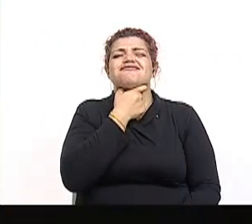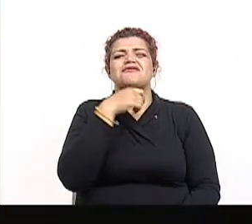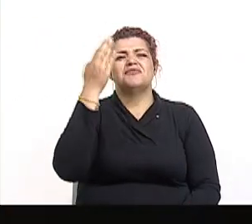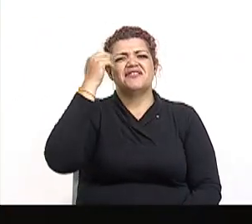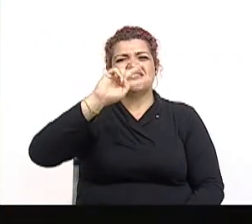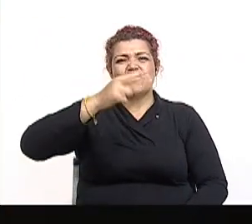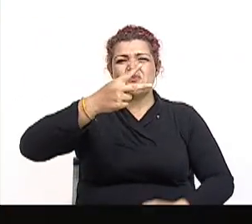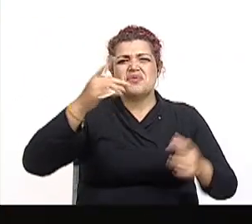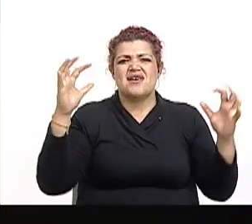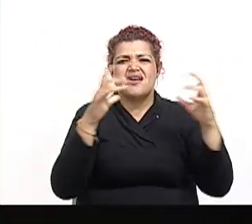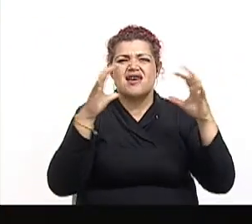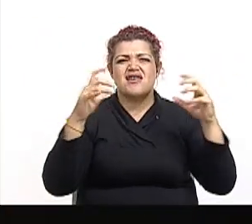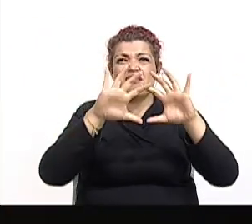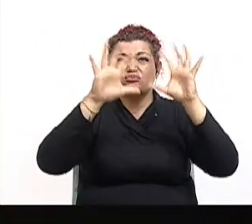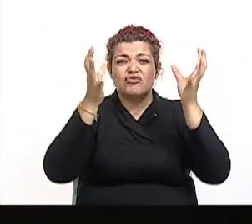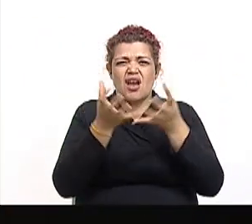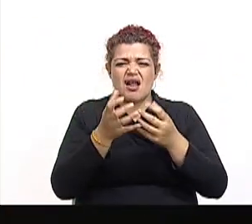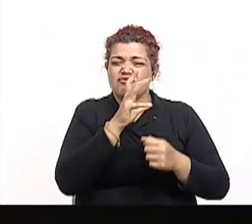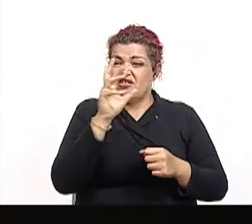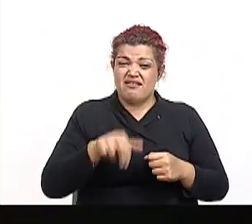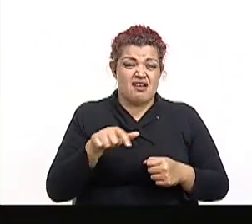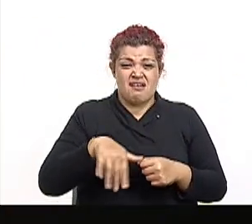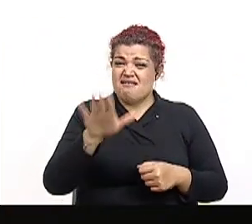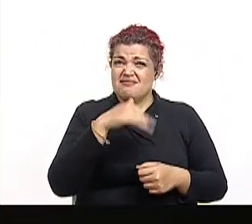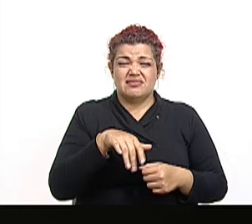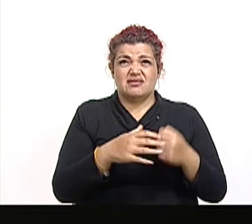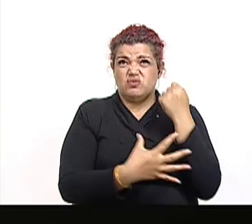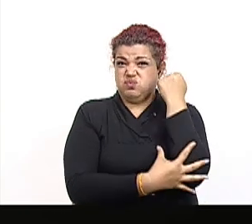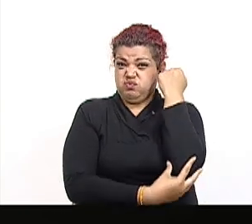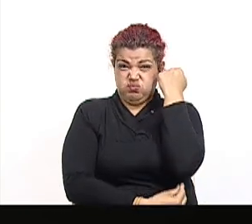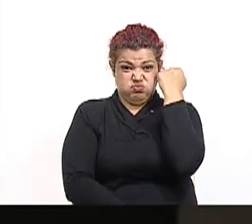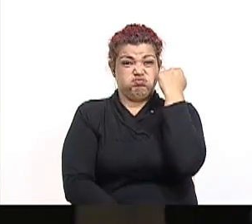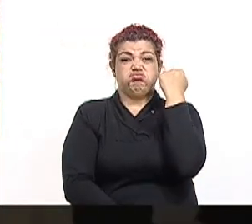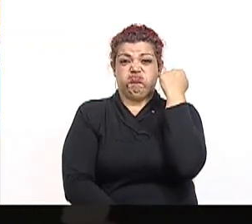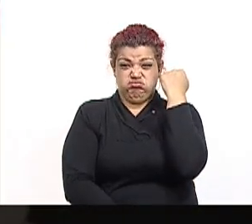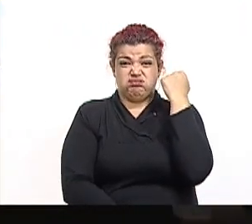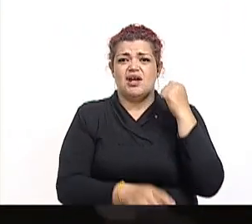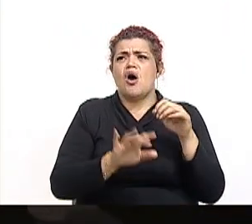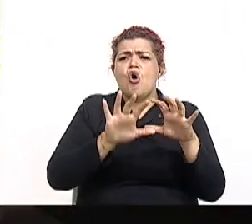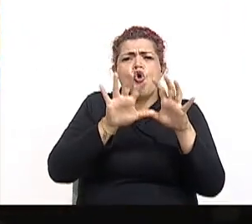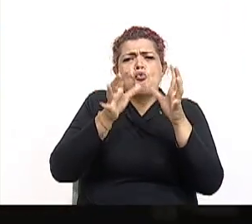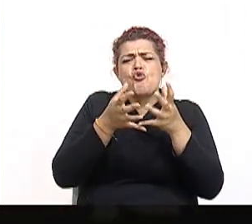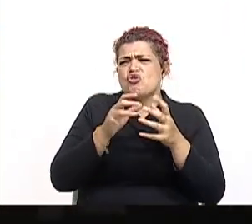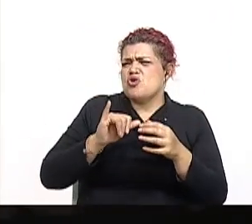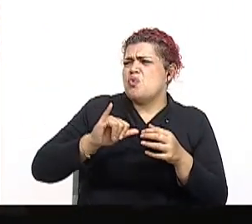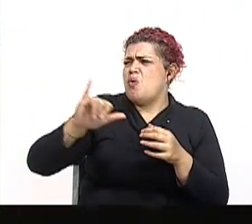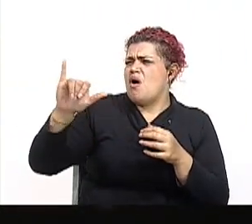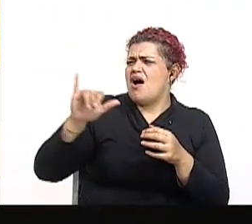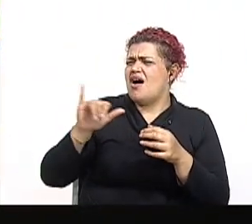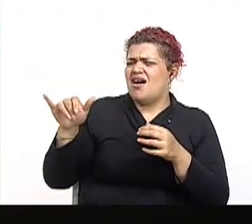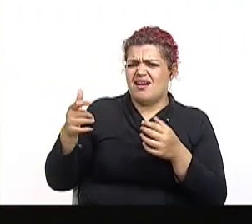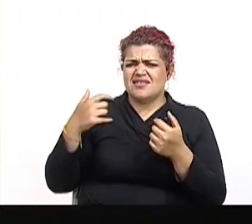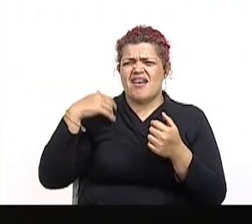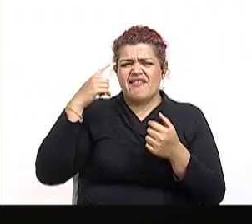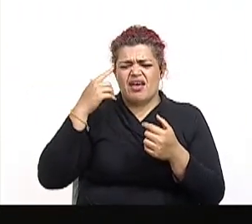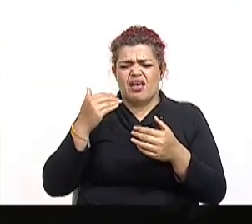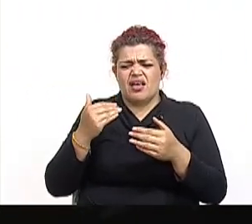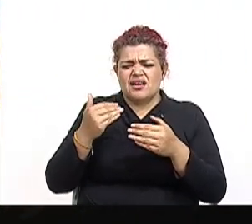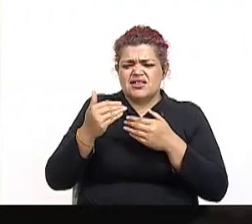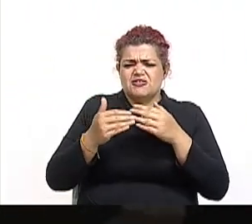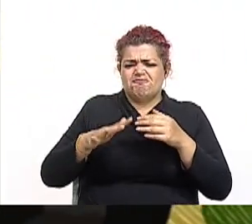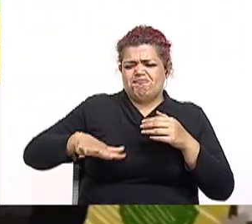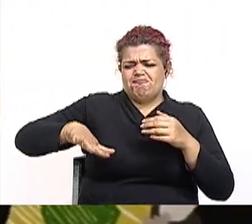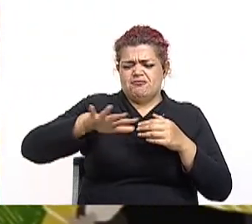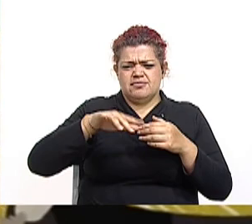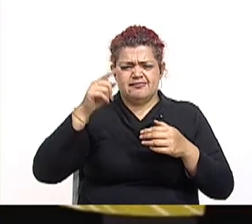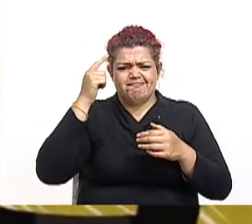Segunda Guerra Mundial. En Costa Rica, al igual que en otras partes del mundo, esto ocasionó una progresiva polarización ideológica.